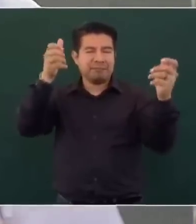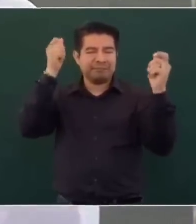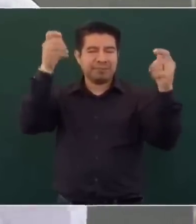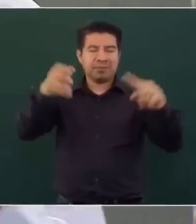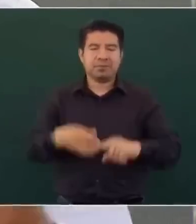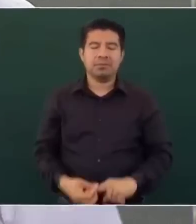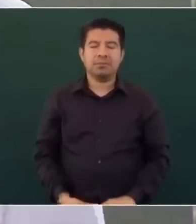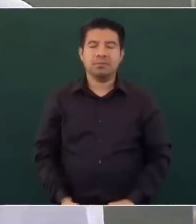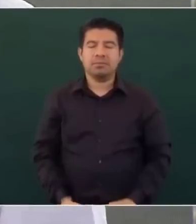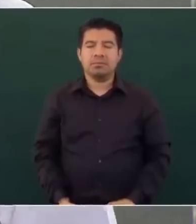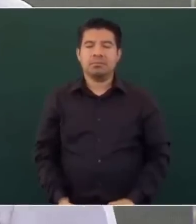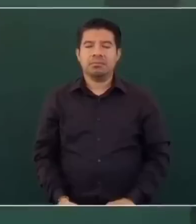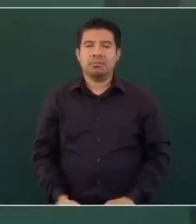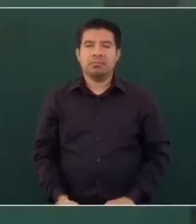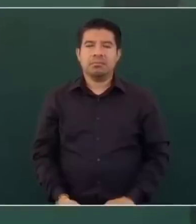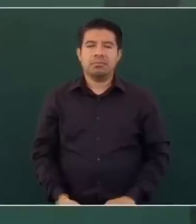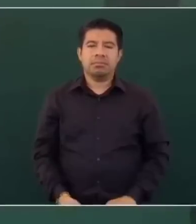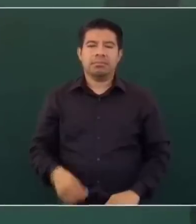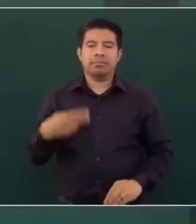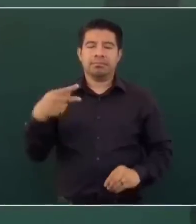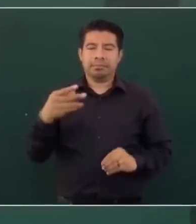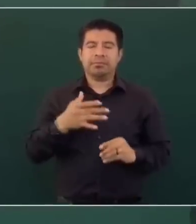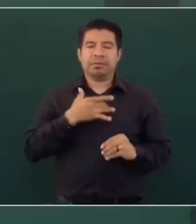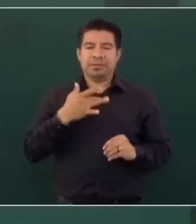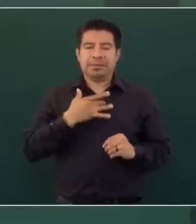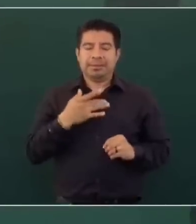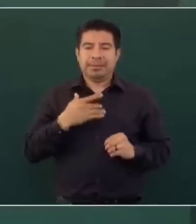desespera, si